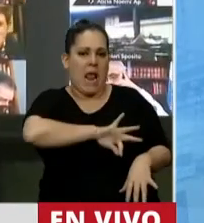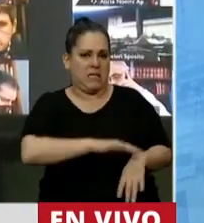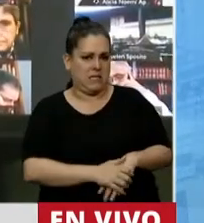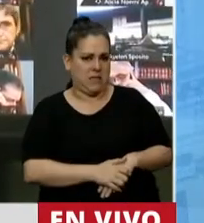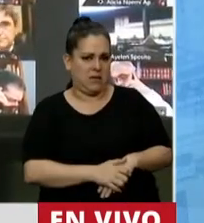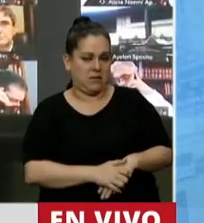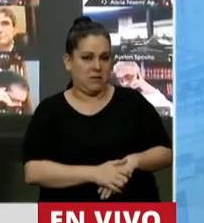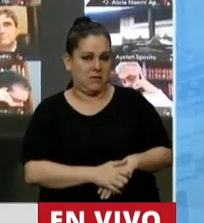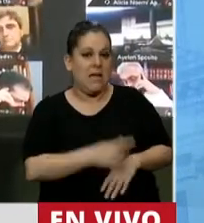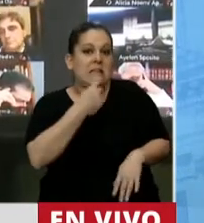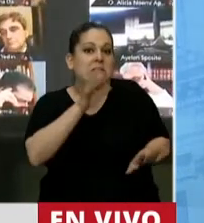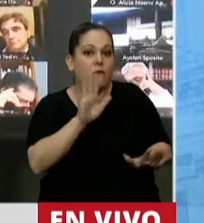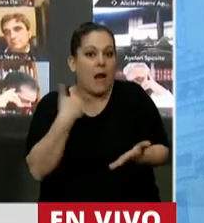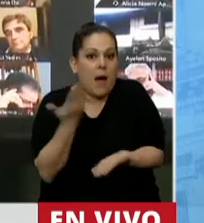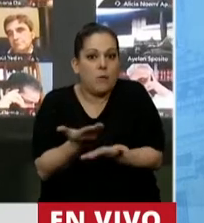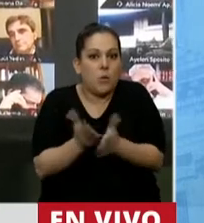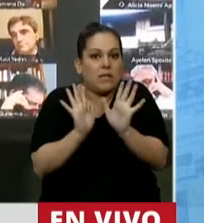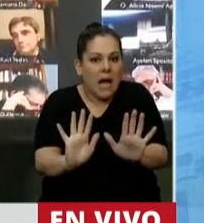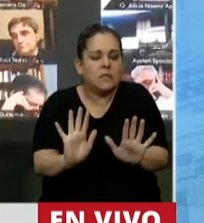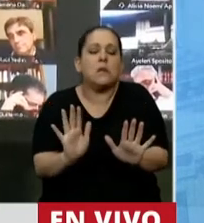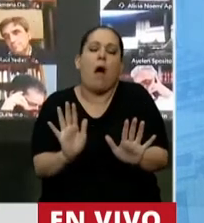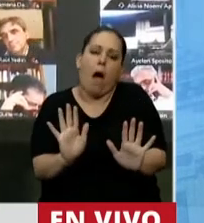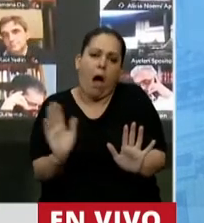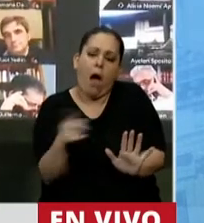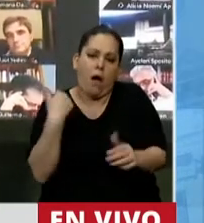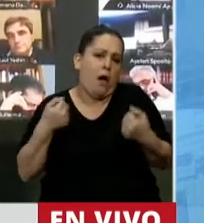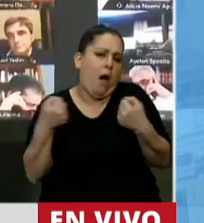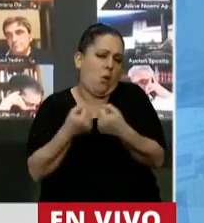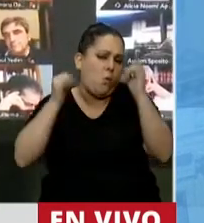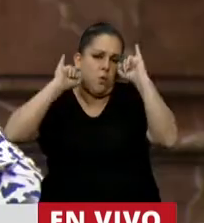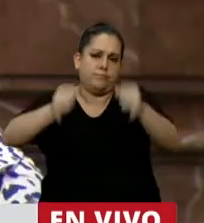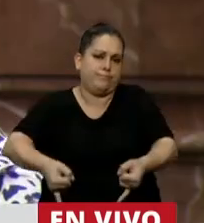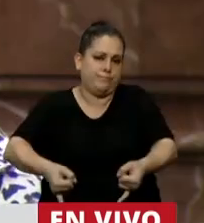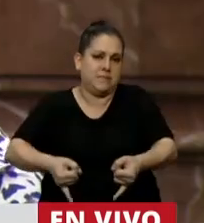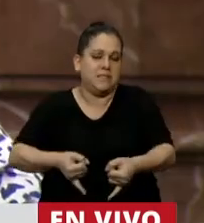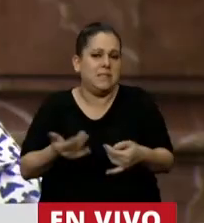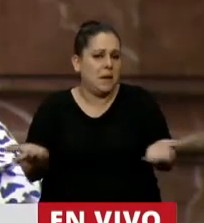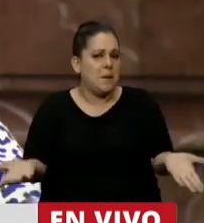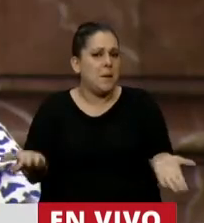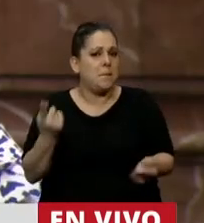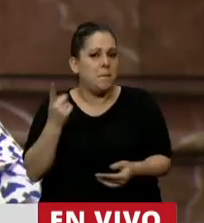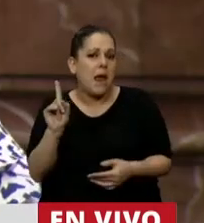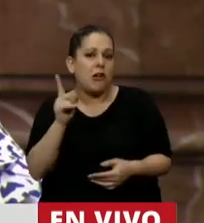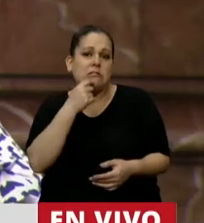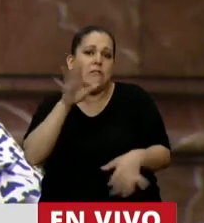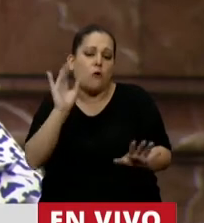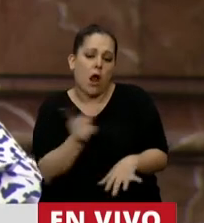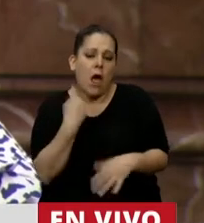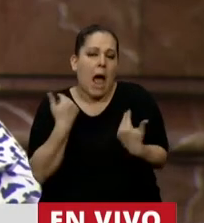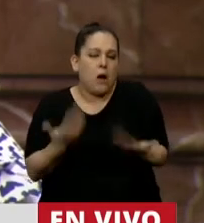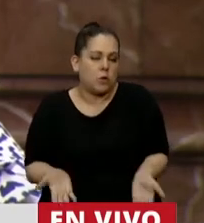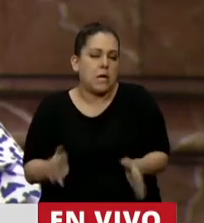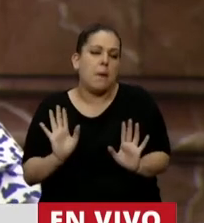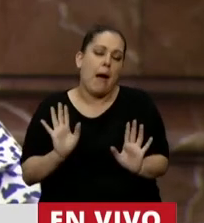si esa fuera la propuesta, estaríamos todos de acuerdo. Seguramente si nos animáramos a